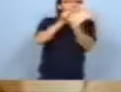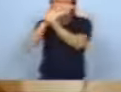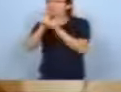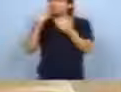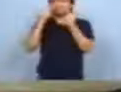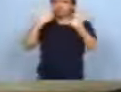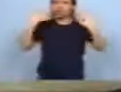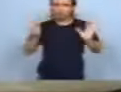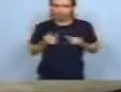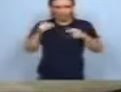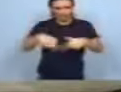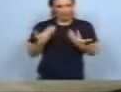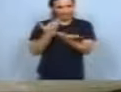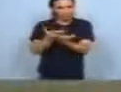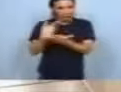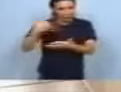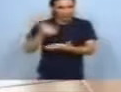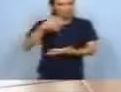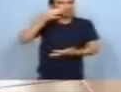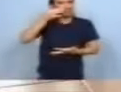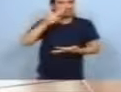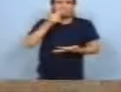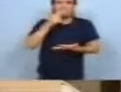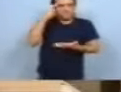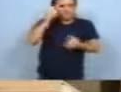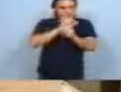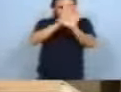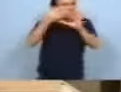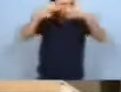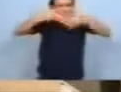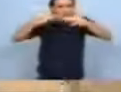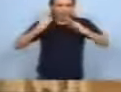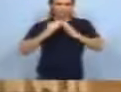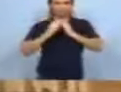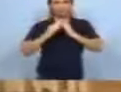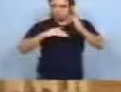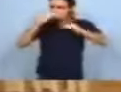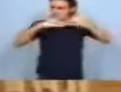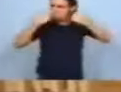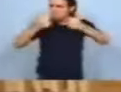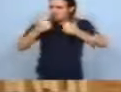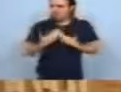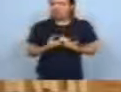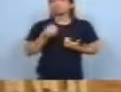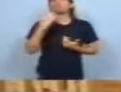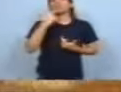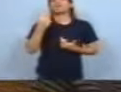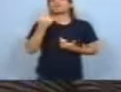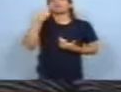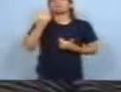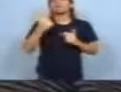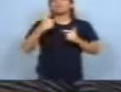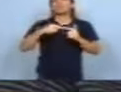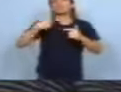los telespectadores son testigos. Parece una maravilla, pero son buenas casas. Y el material es espectacular, porque es un material que